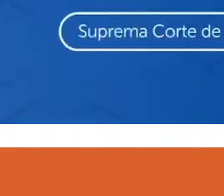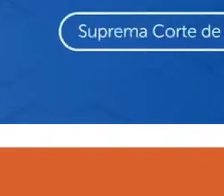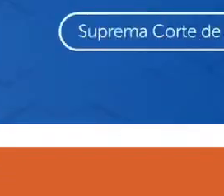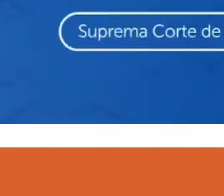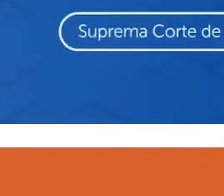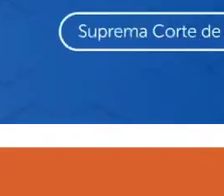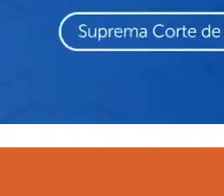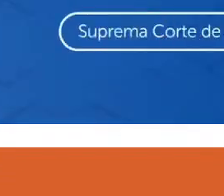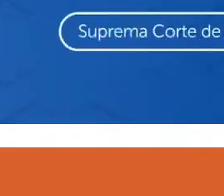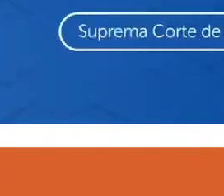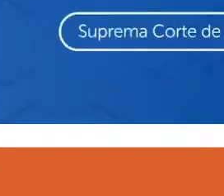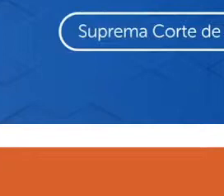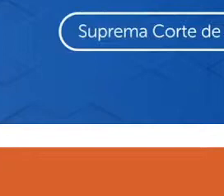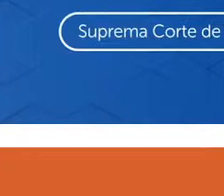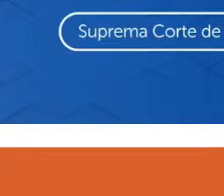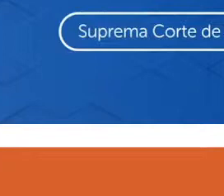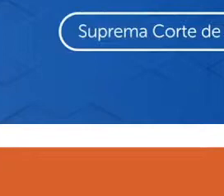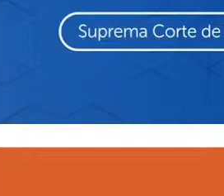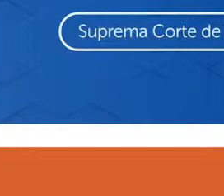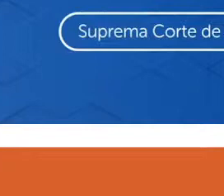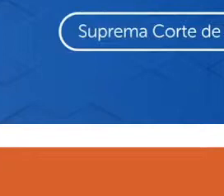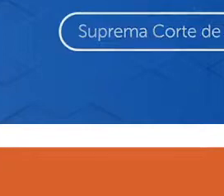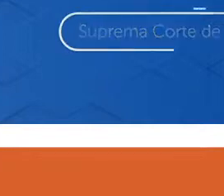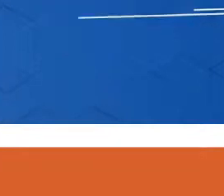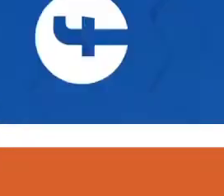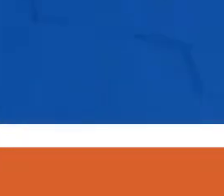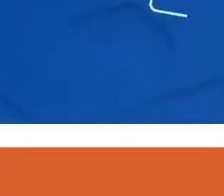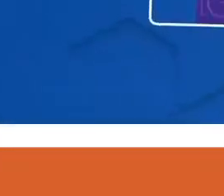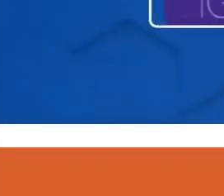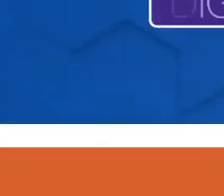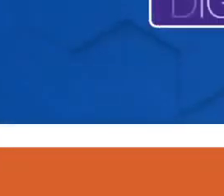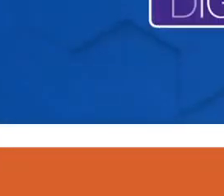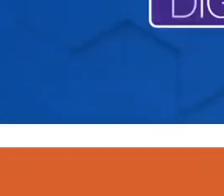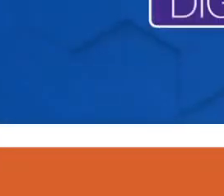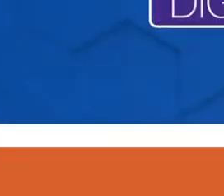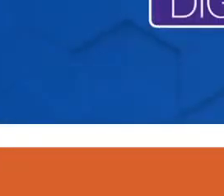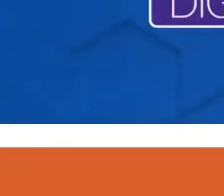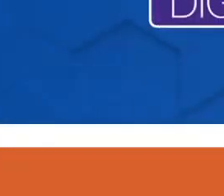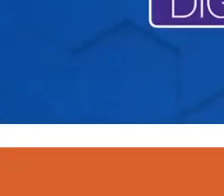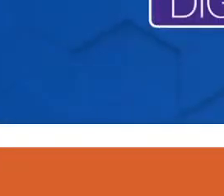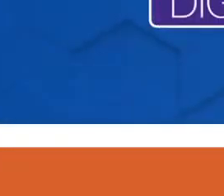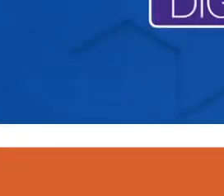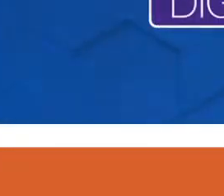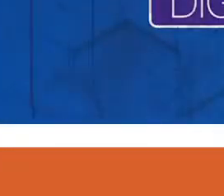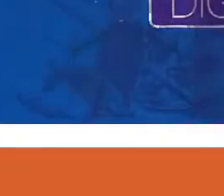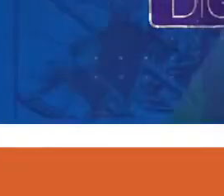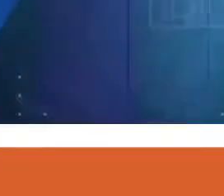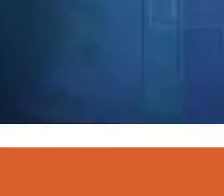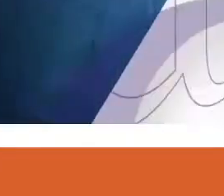como Suprema Corte de Justicia de la Nación. Sigue nuestra página oficial y se parte de la Corte Digital.